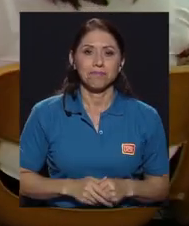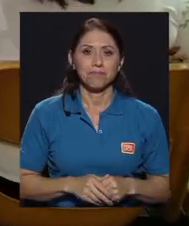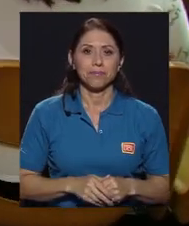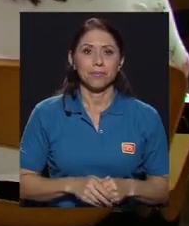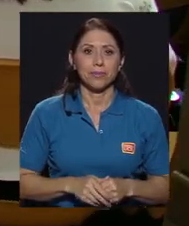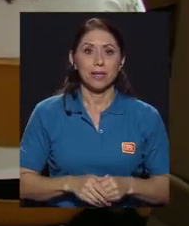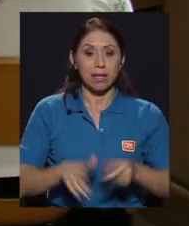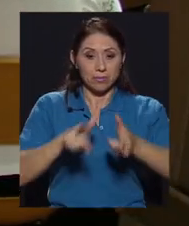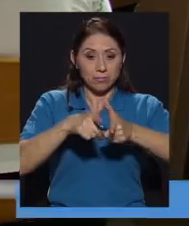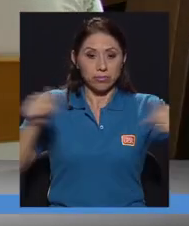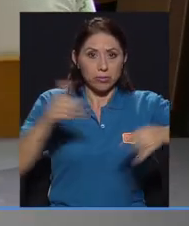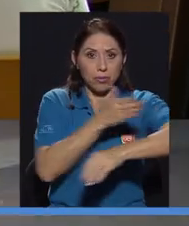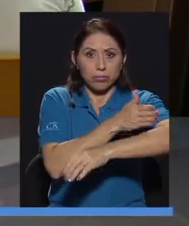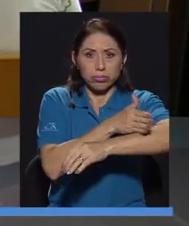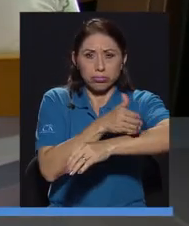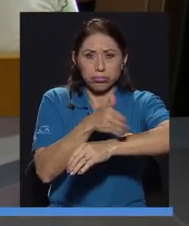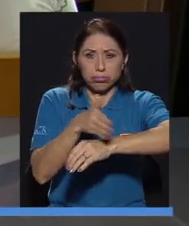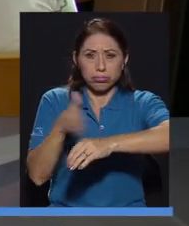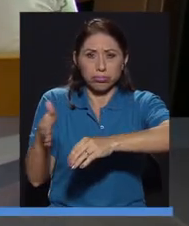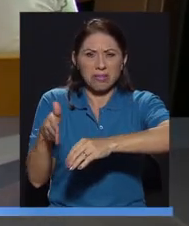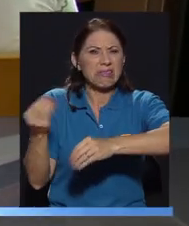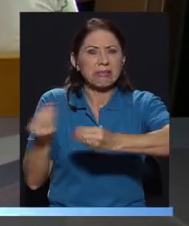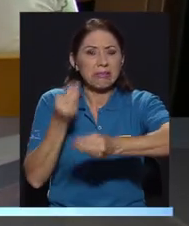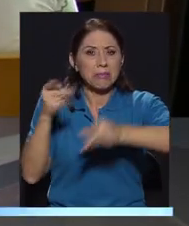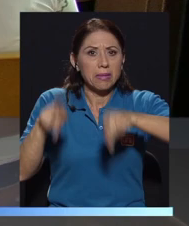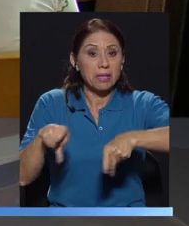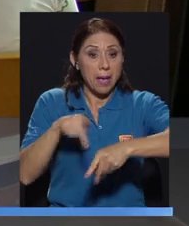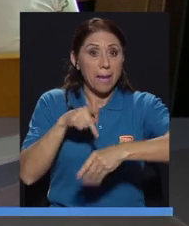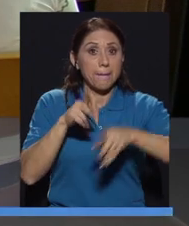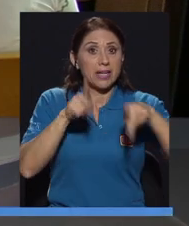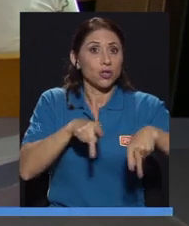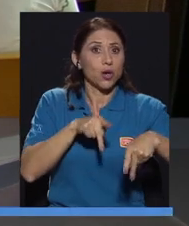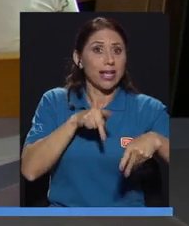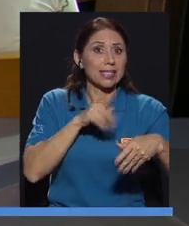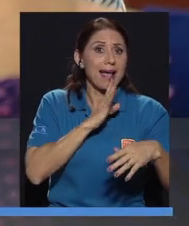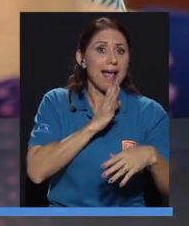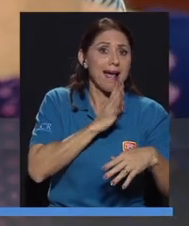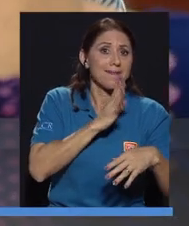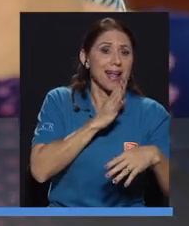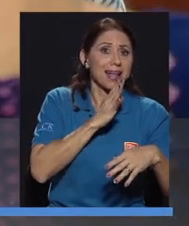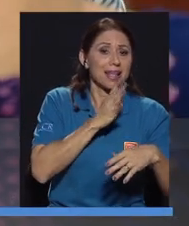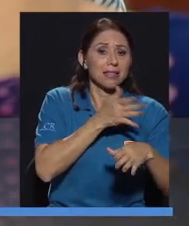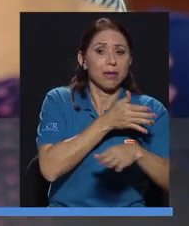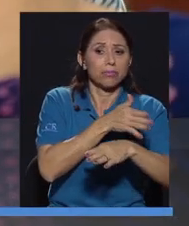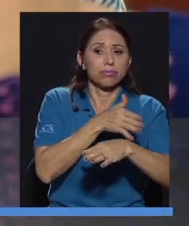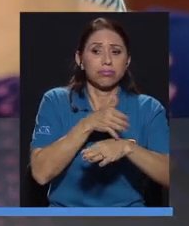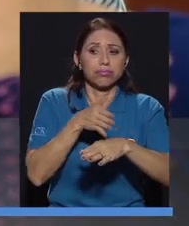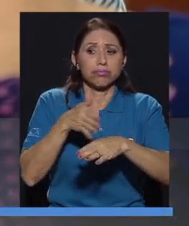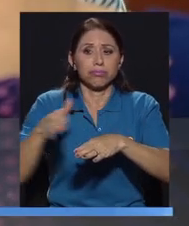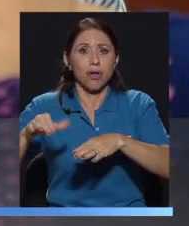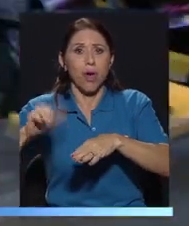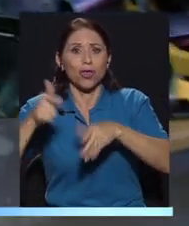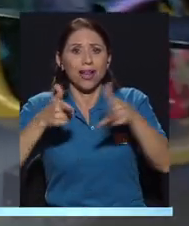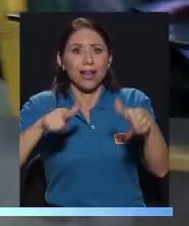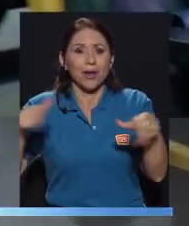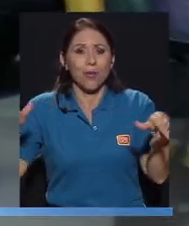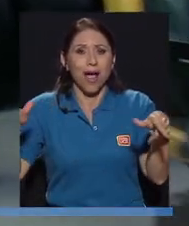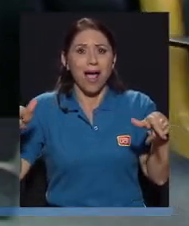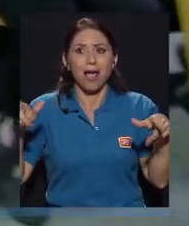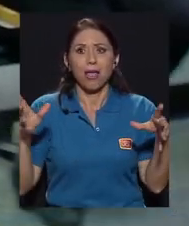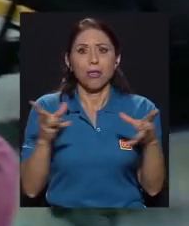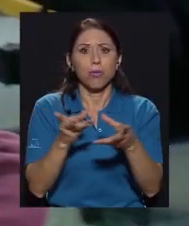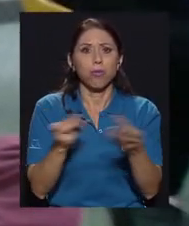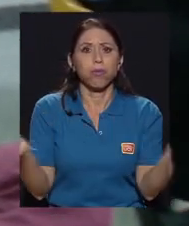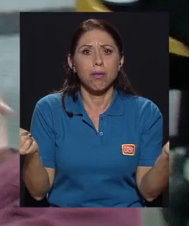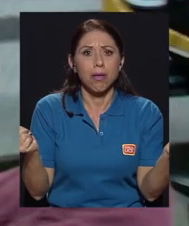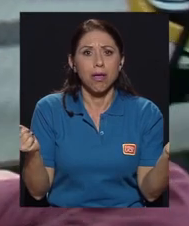El desplazamiento lingüístico ocurre cuando los hablantes abandonan su lengua por otra, ocasionando su extinción. Precisamente